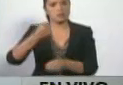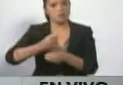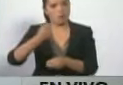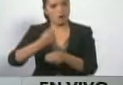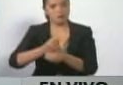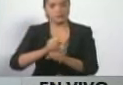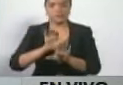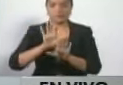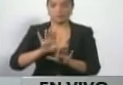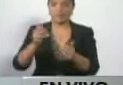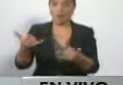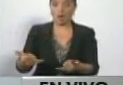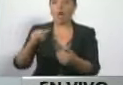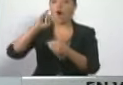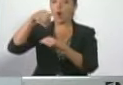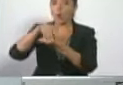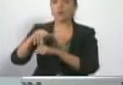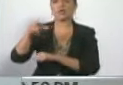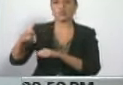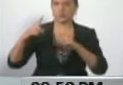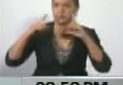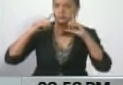Jorge, tú que eres analista,